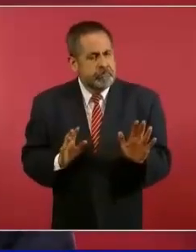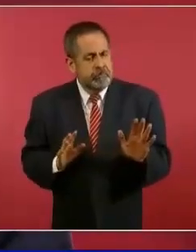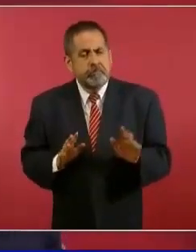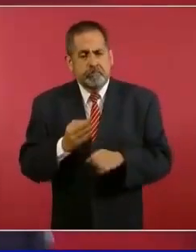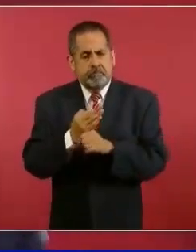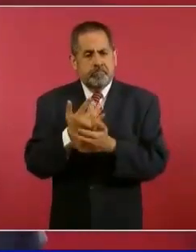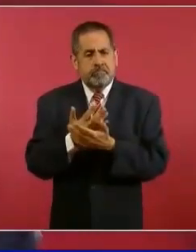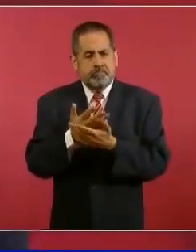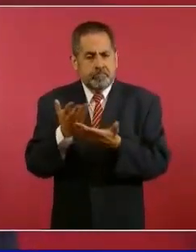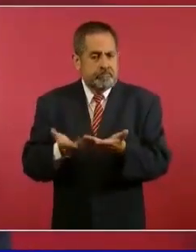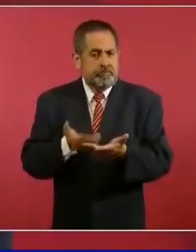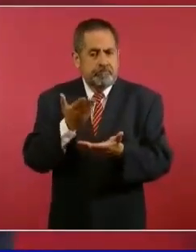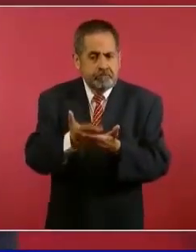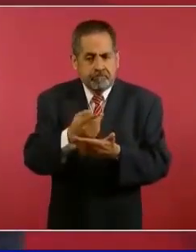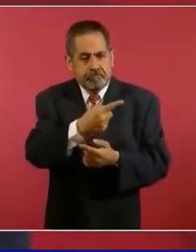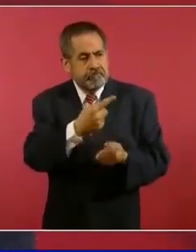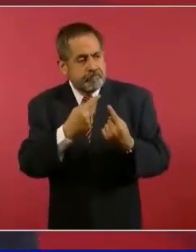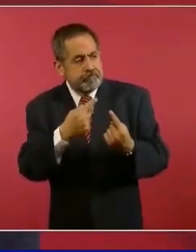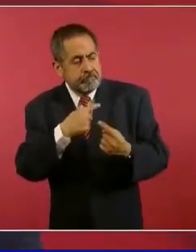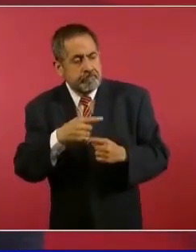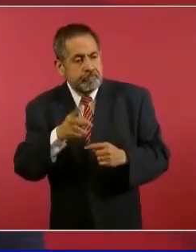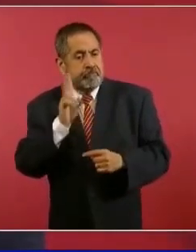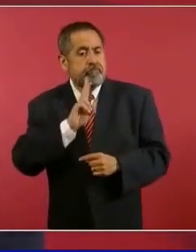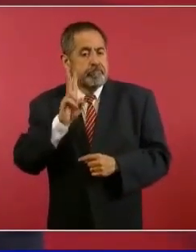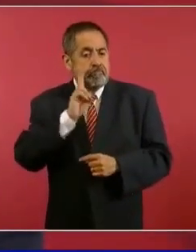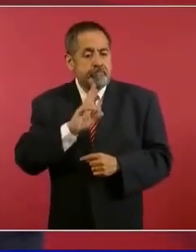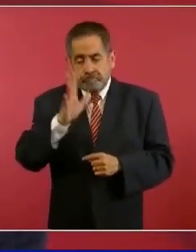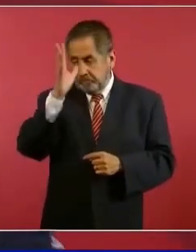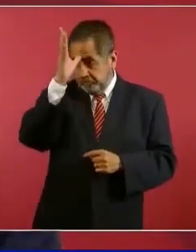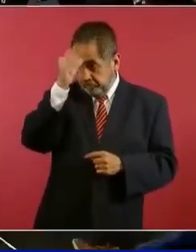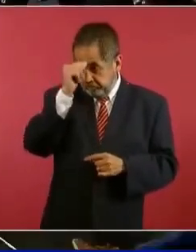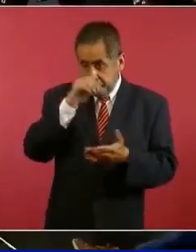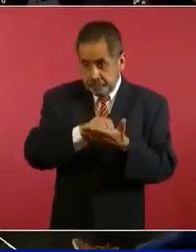procurar ahora llegar a un acuerdo. Gracias, presidente.